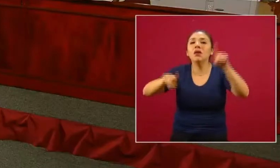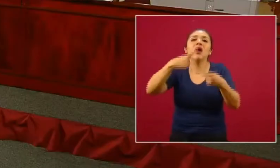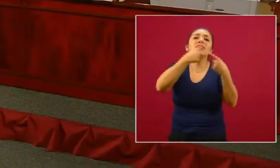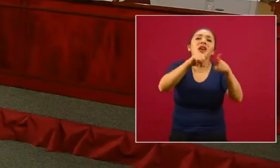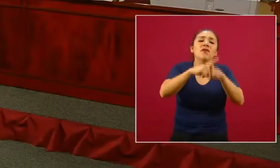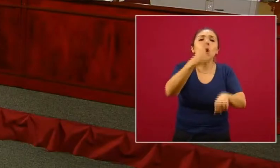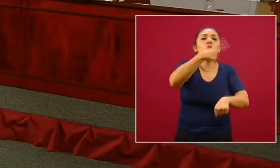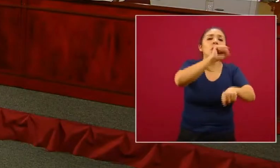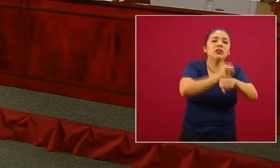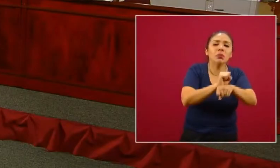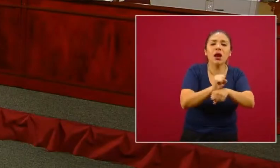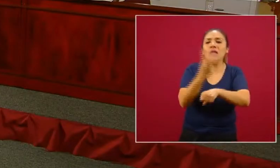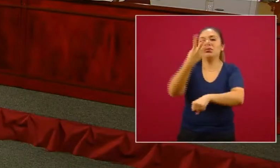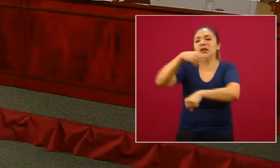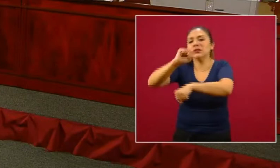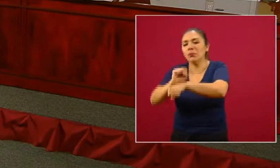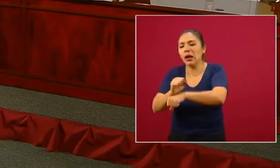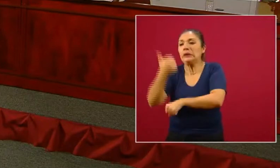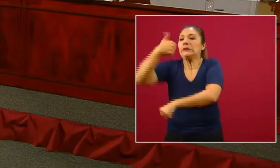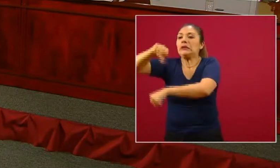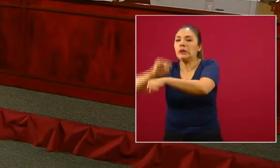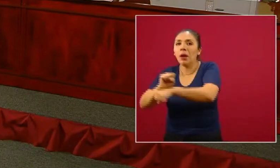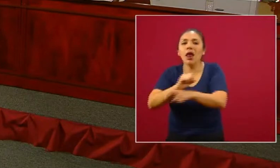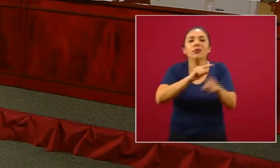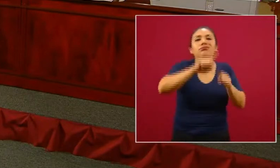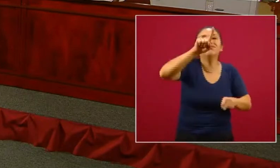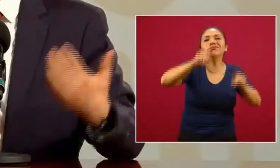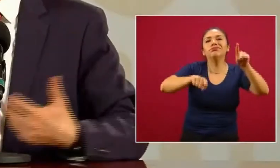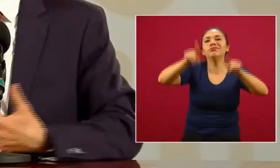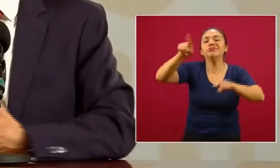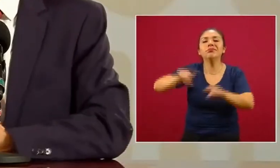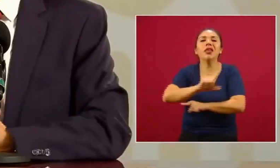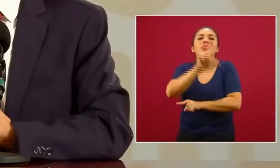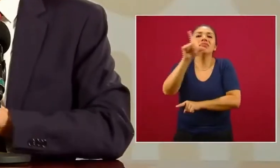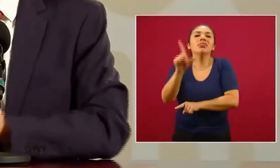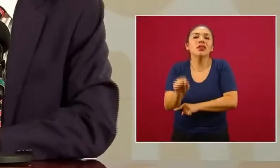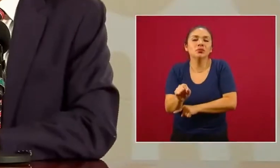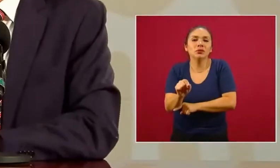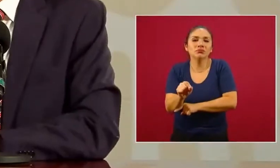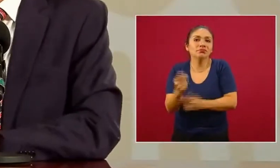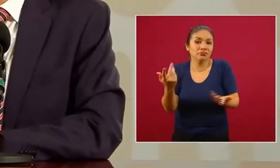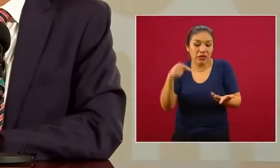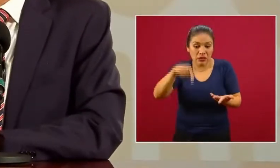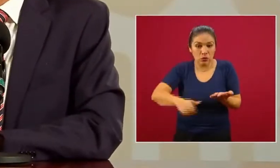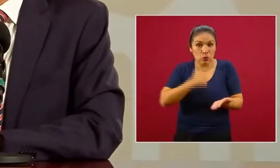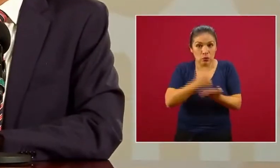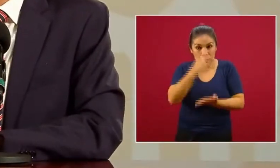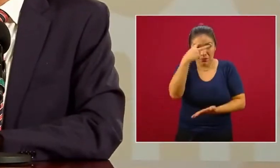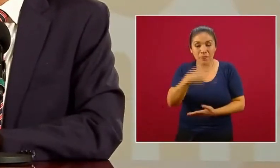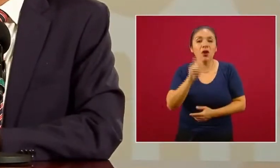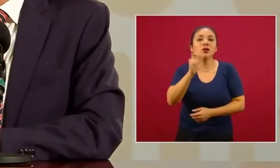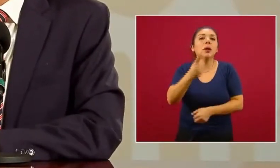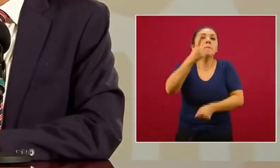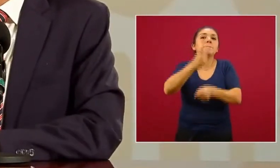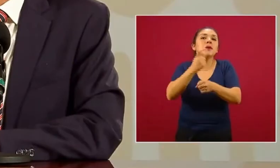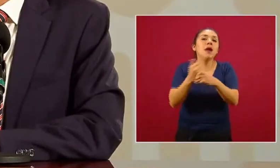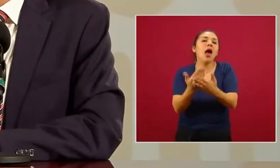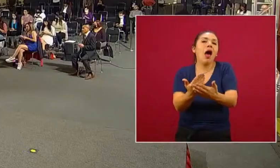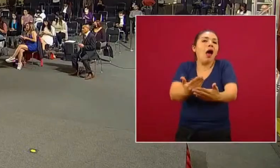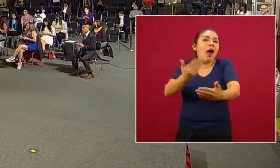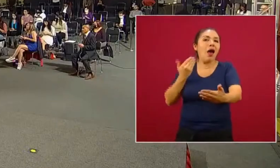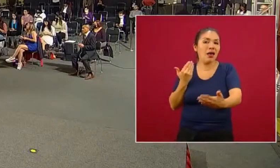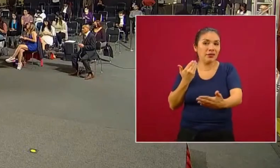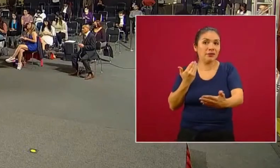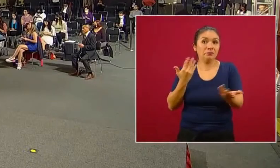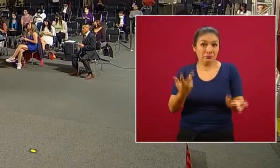semanas, tres semanas, seis semanas, después de lo que ha ocurrido en la Ciudad de México, que fue la primera en tener la epidemia.